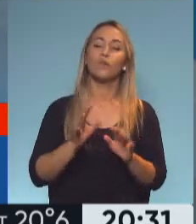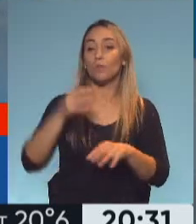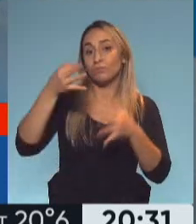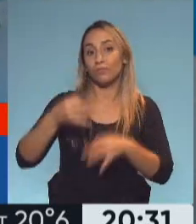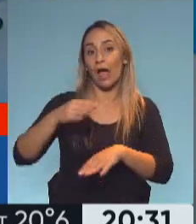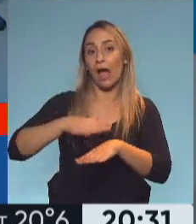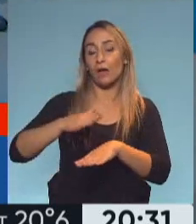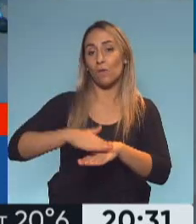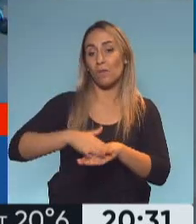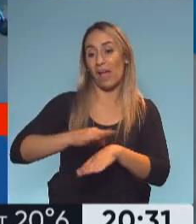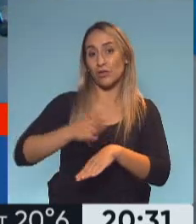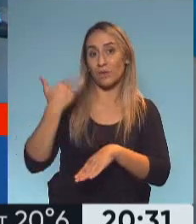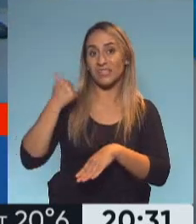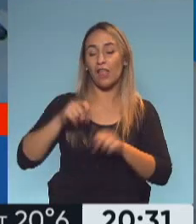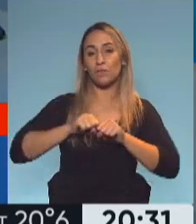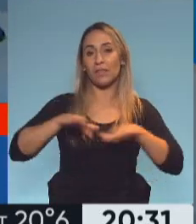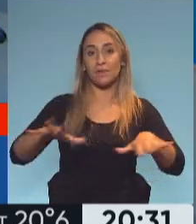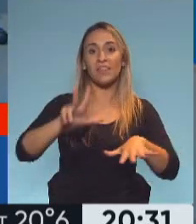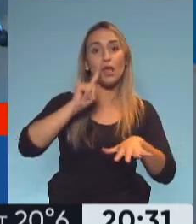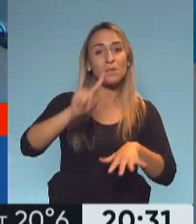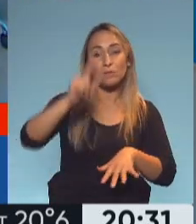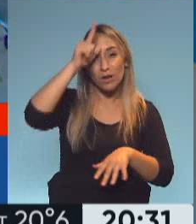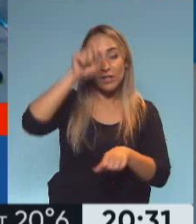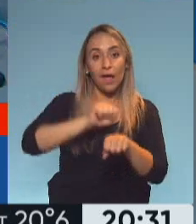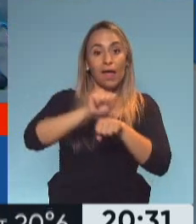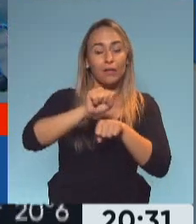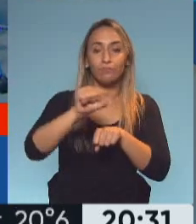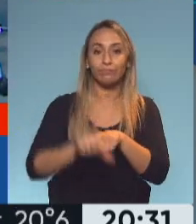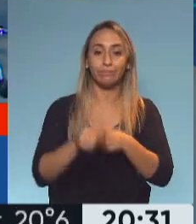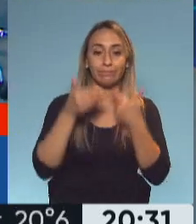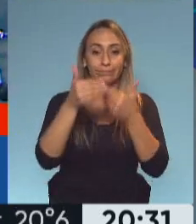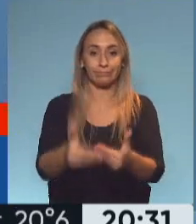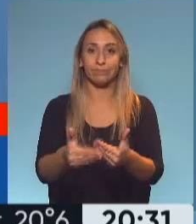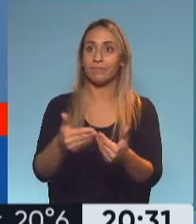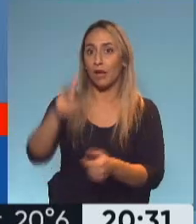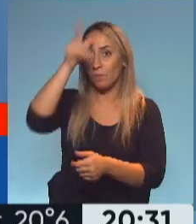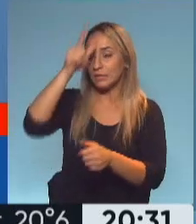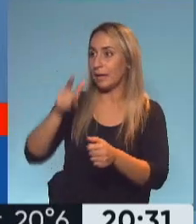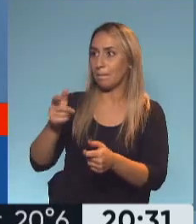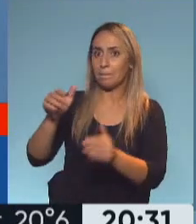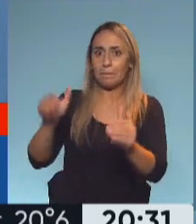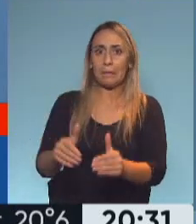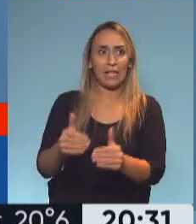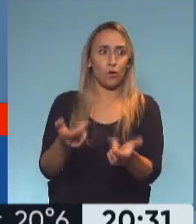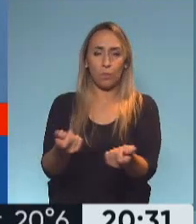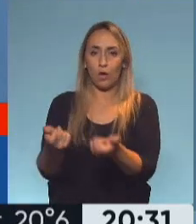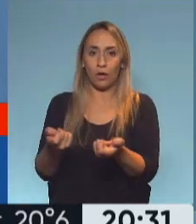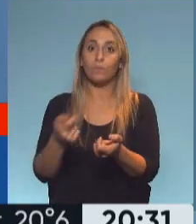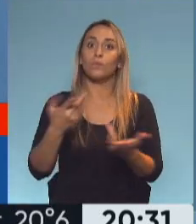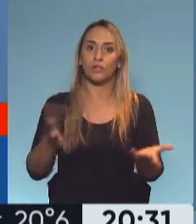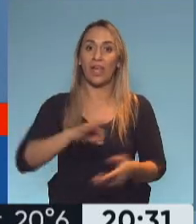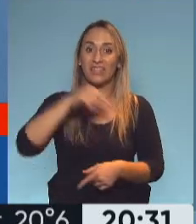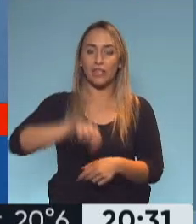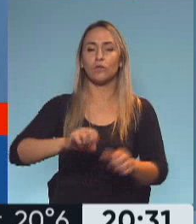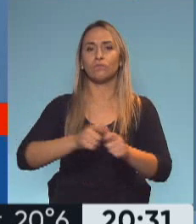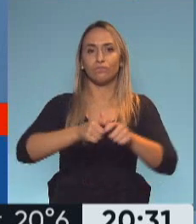pudieron recibir los 3.000 cadetes que se reciben, o sea, tenemos un déficit de agentes en la calle por eso este año estamos más que duplicando más que